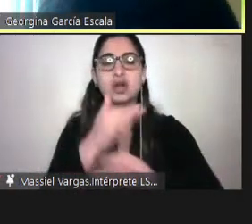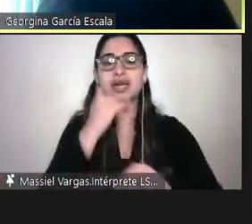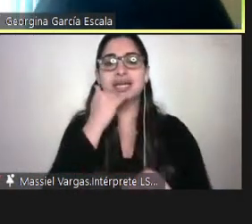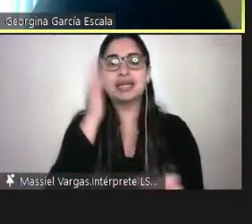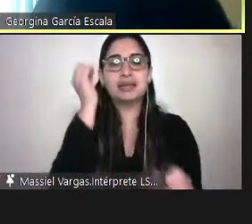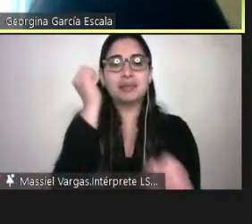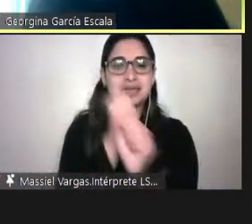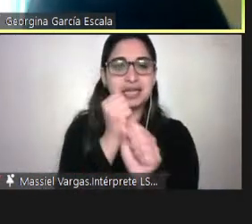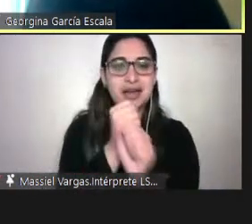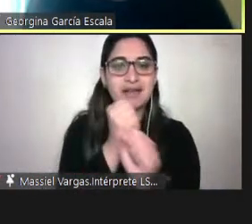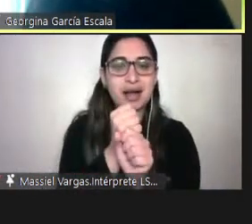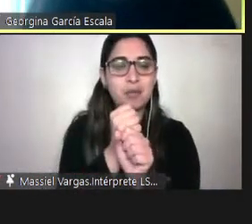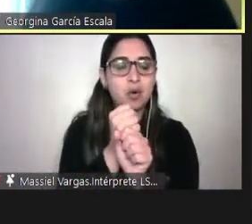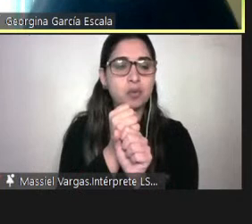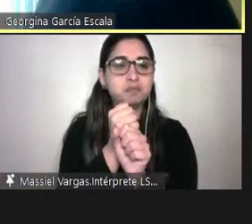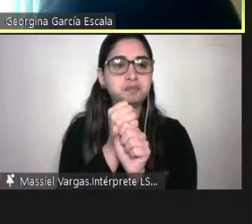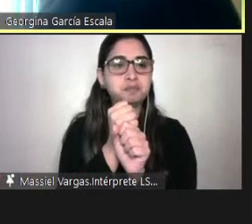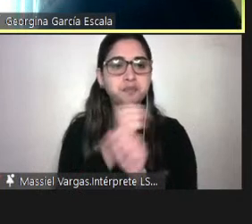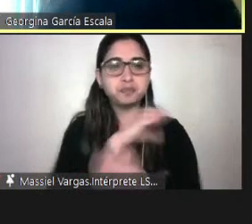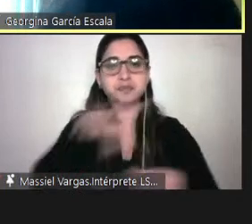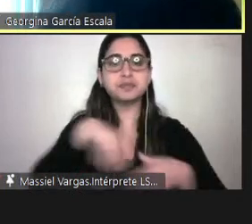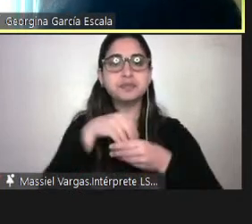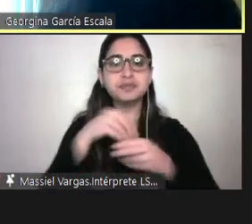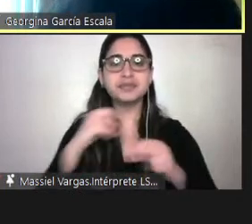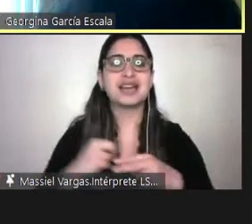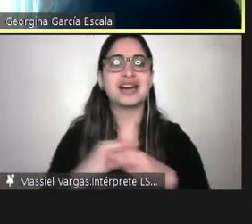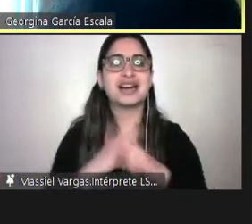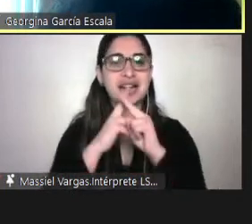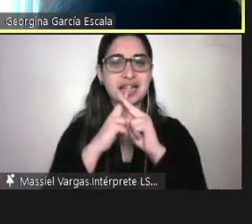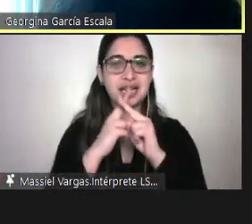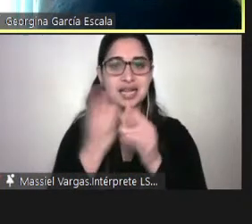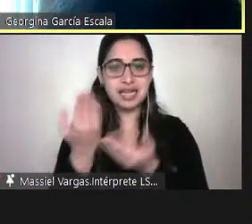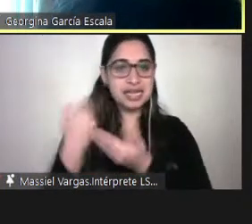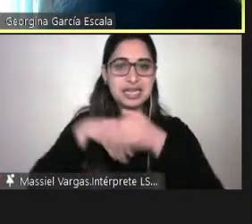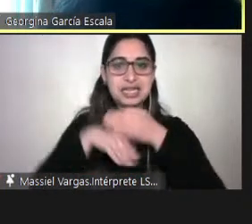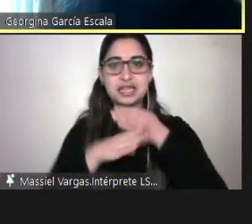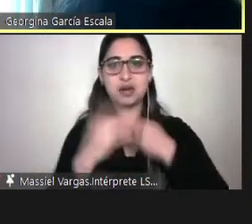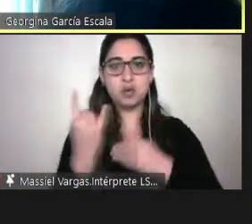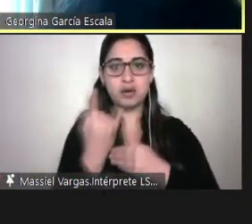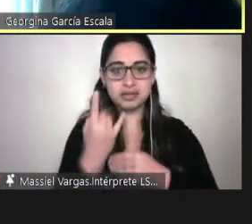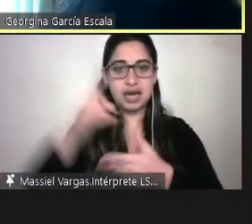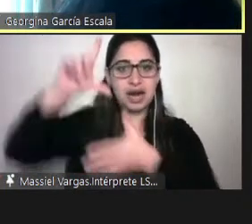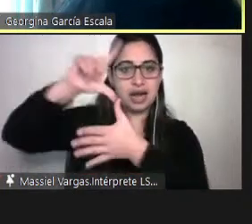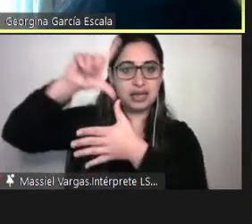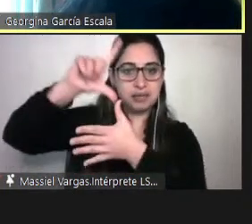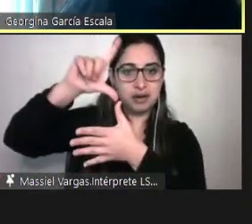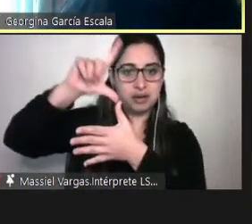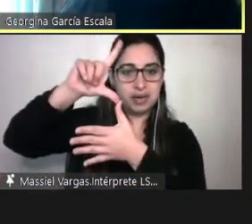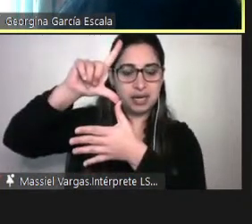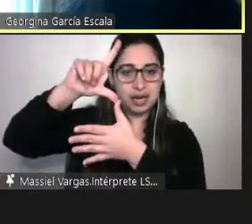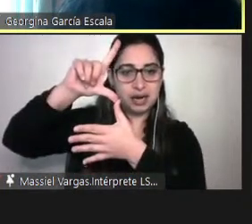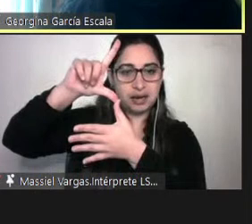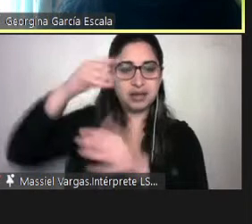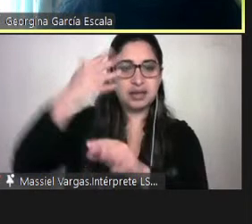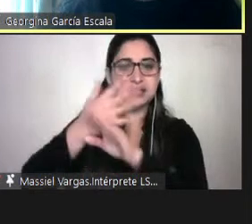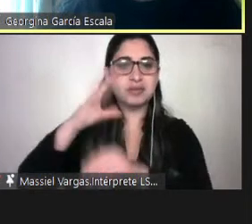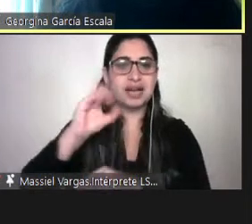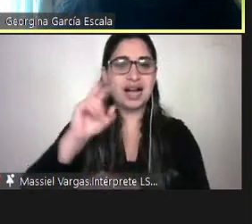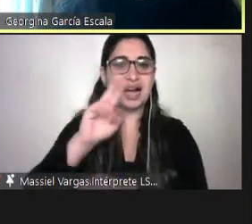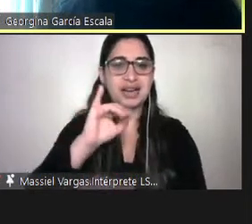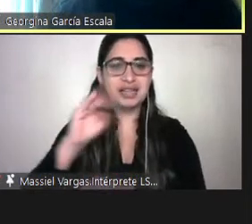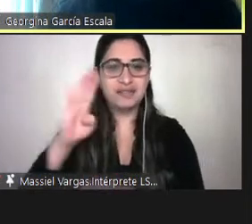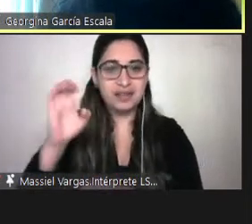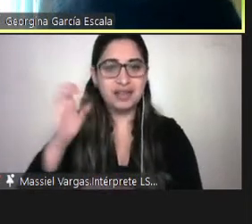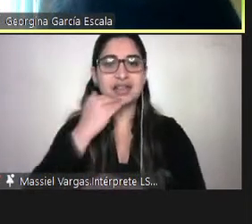porque somos parte de la red interuniversitaria latinoamericana del Caribe sobre discapacidad y derechos